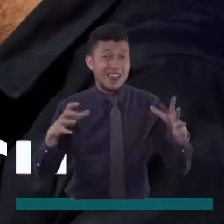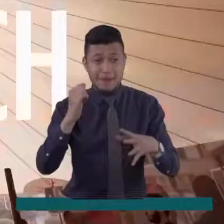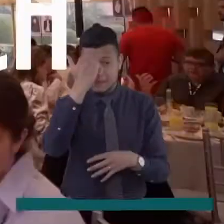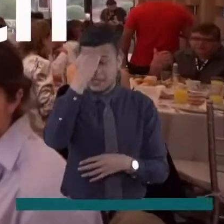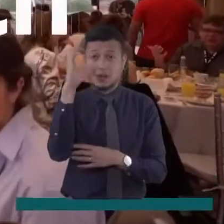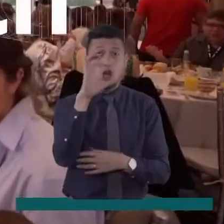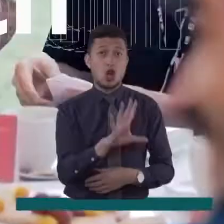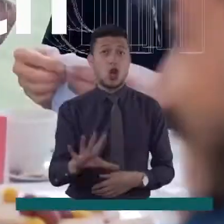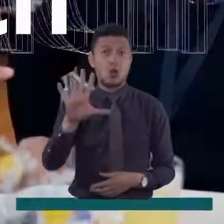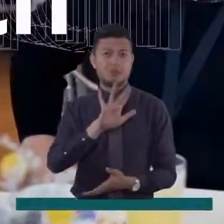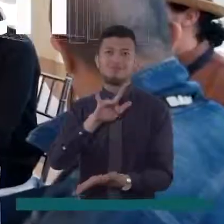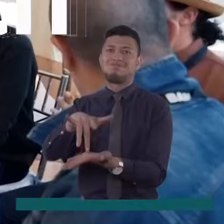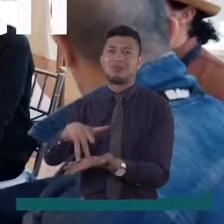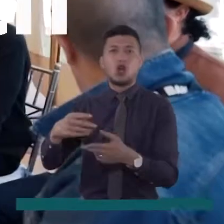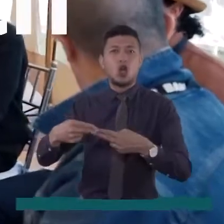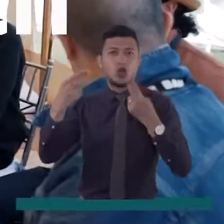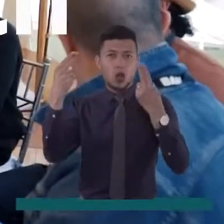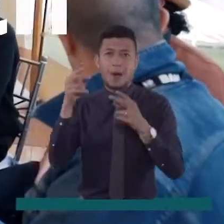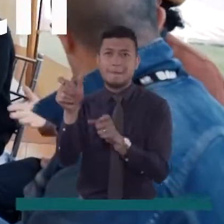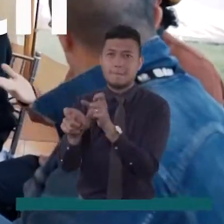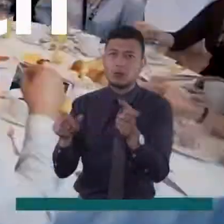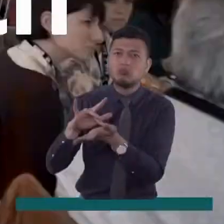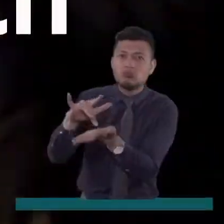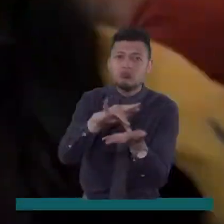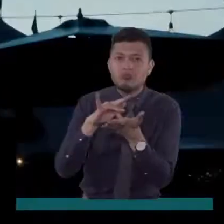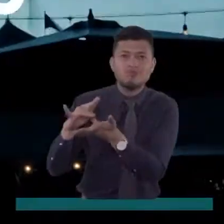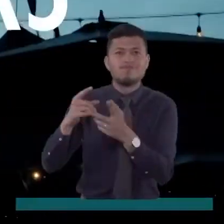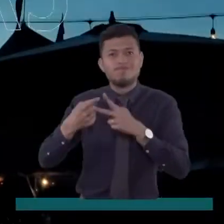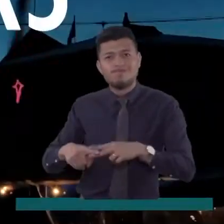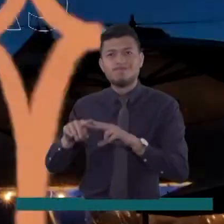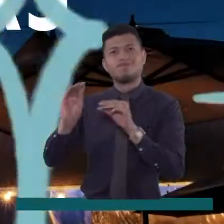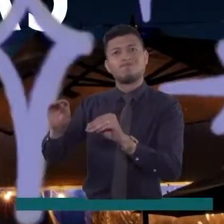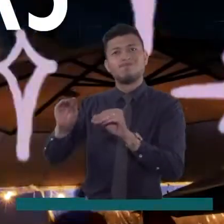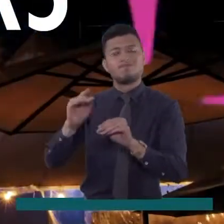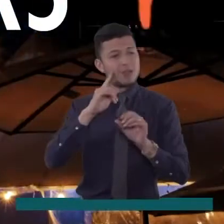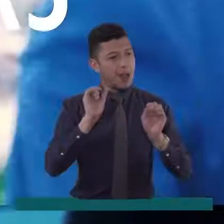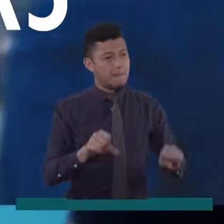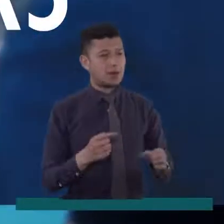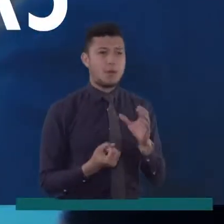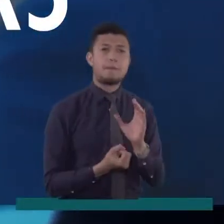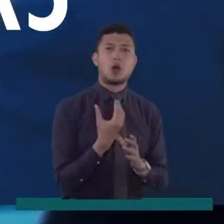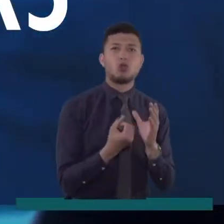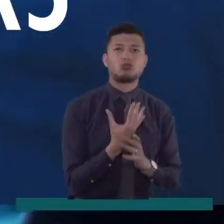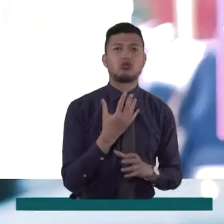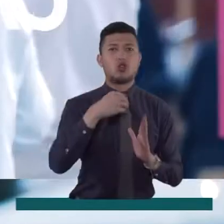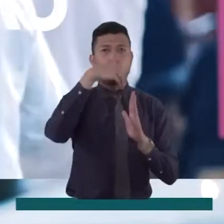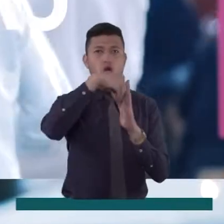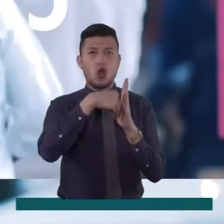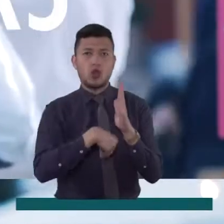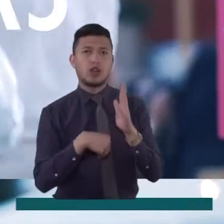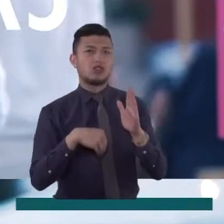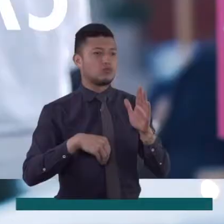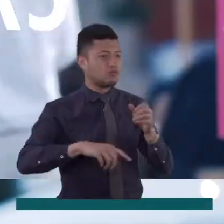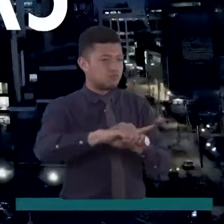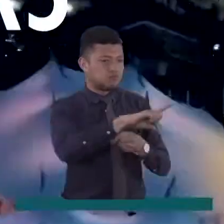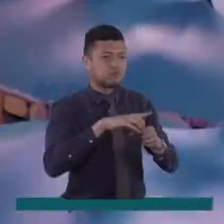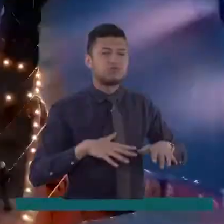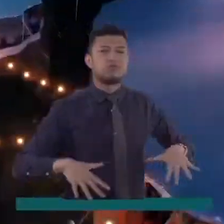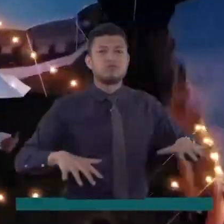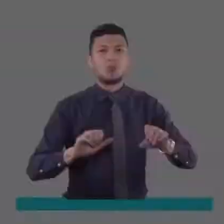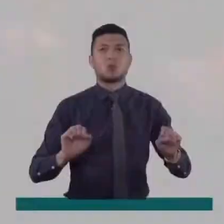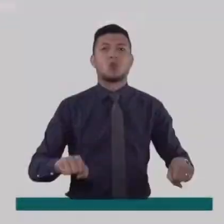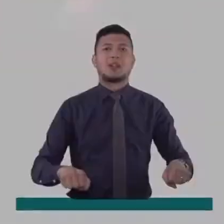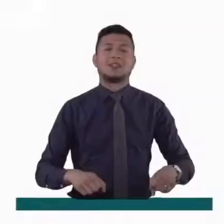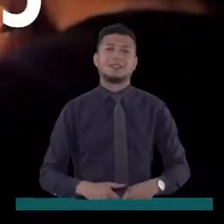llega a Tunja con un taller para que los asistentes puedan fortalecer sus capacidades en la producción y realización de contenidos locales.